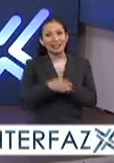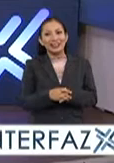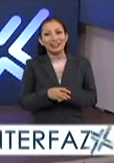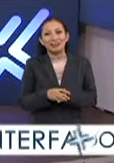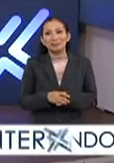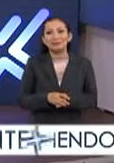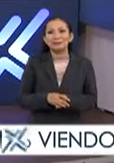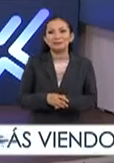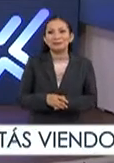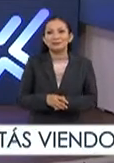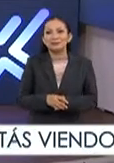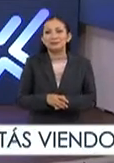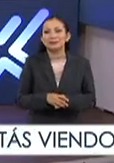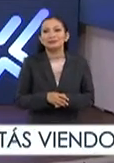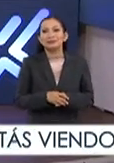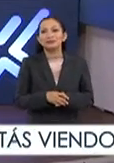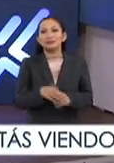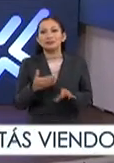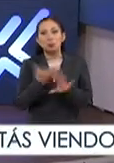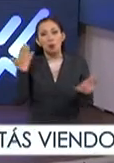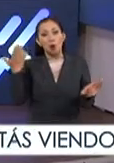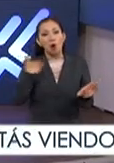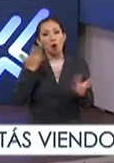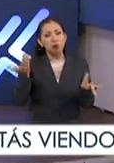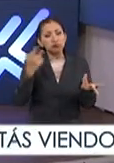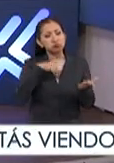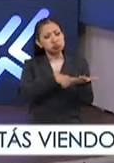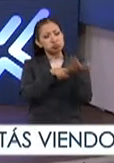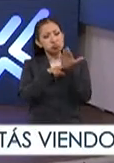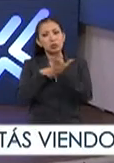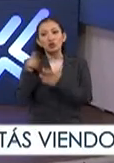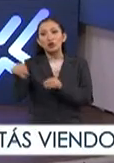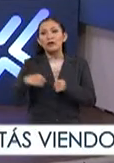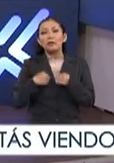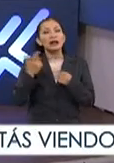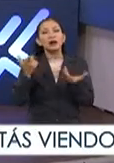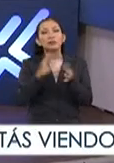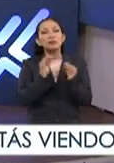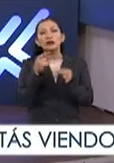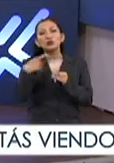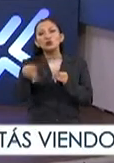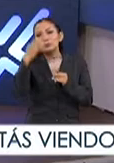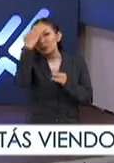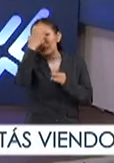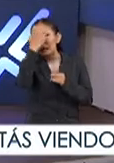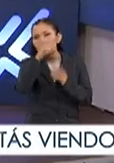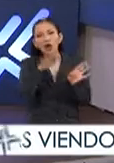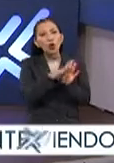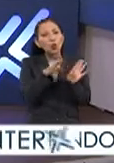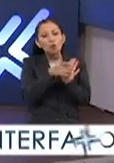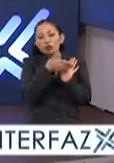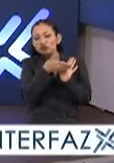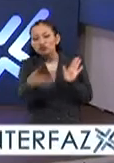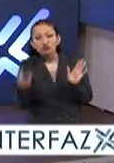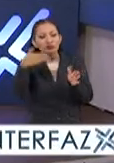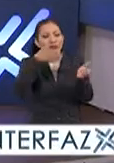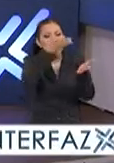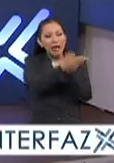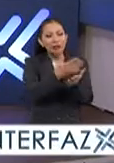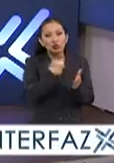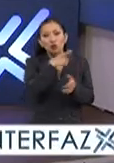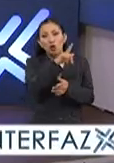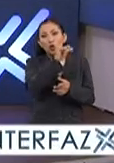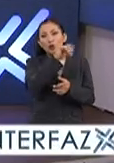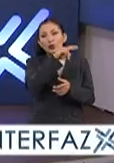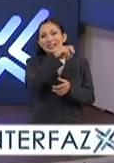parezco que yo estaba ahí en el viaje. Muy, pues muy ilustrativas de lo que viviste. Cuéntanos un poco de tu experiencia. ¿Cómo fue llegar? Nos dices que te